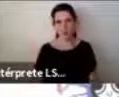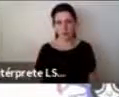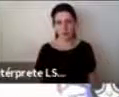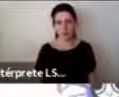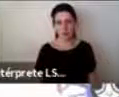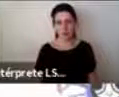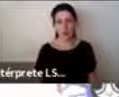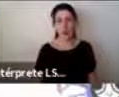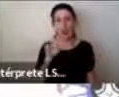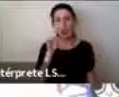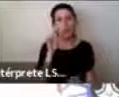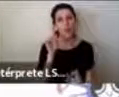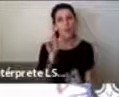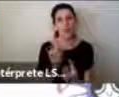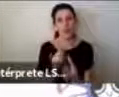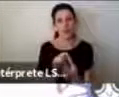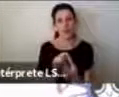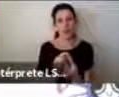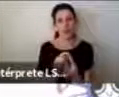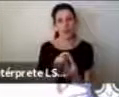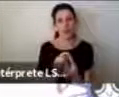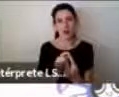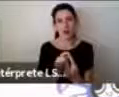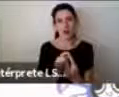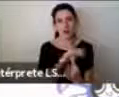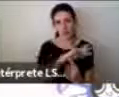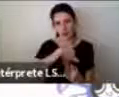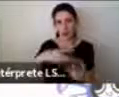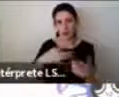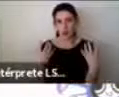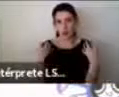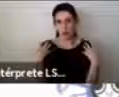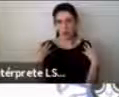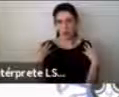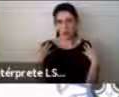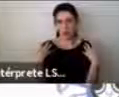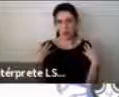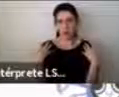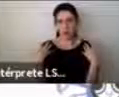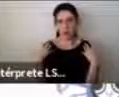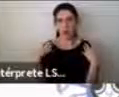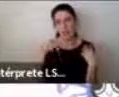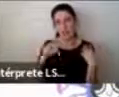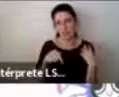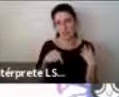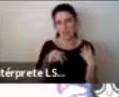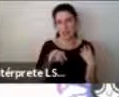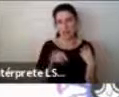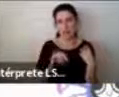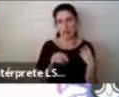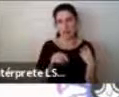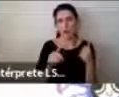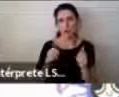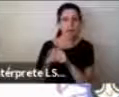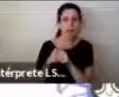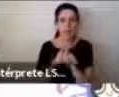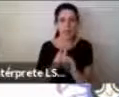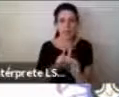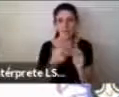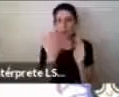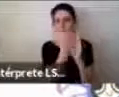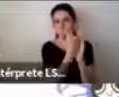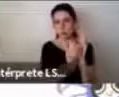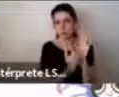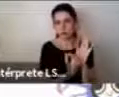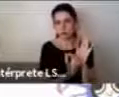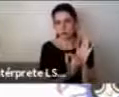objetivo de lo que nos podemos hacer cargo acá porque evidentemente esta es una guía que la idea es que no sea para otra